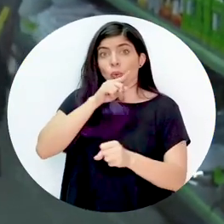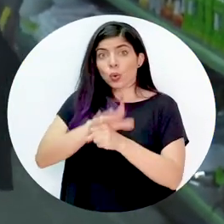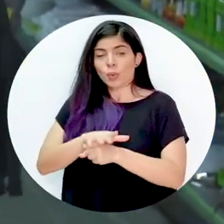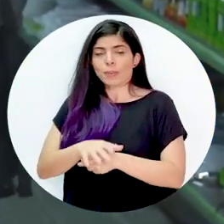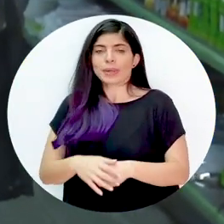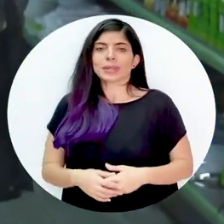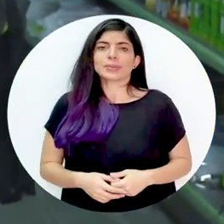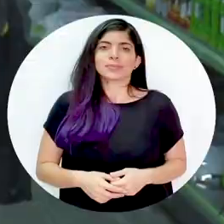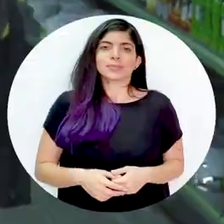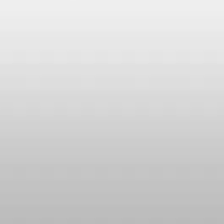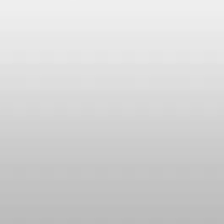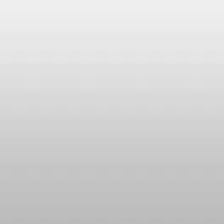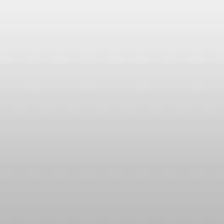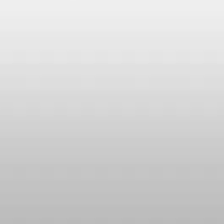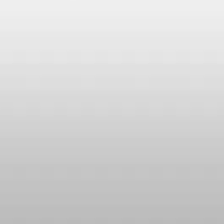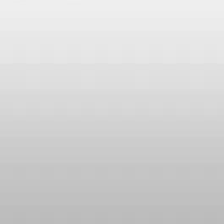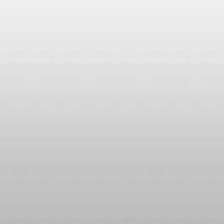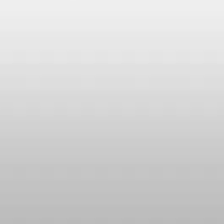protocolo sectorial.